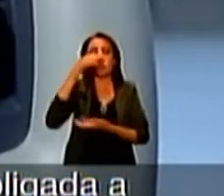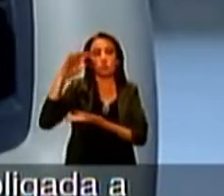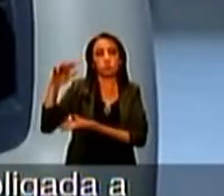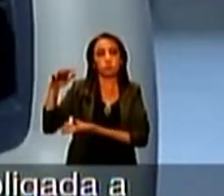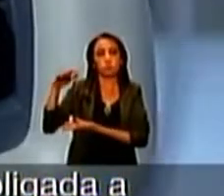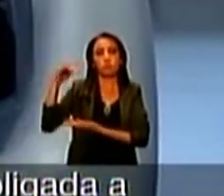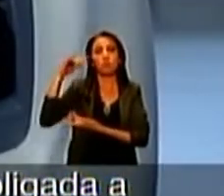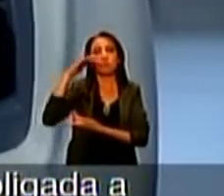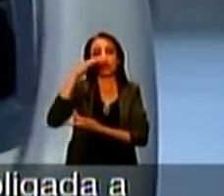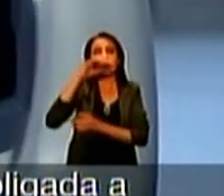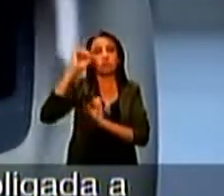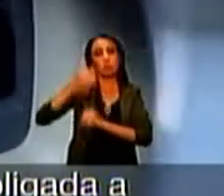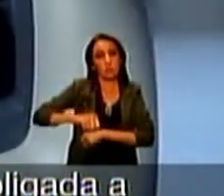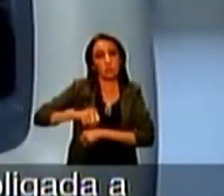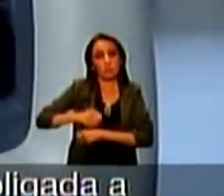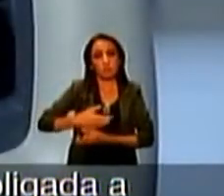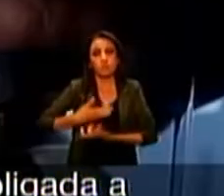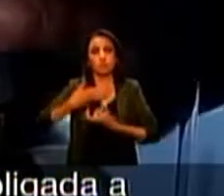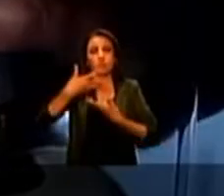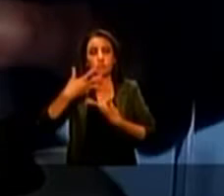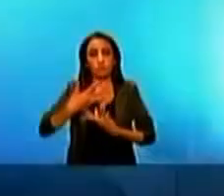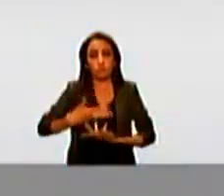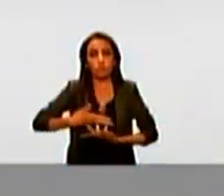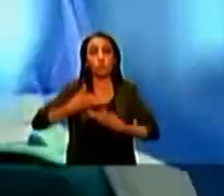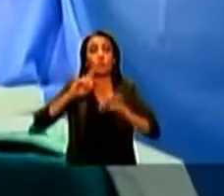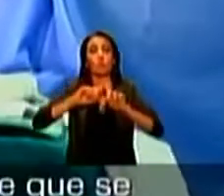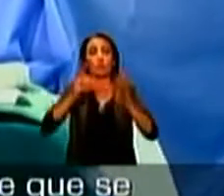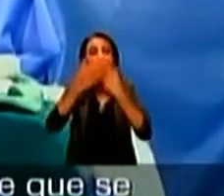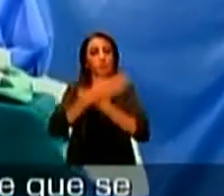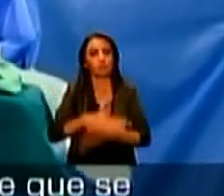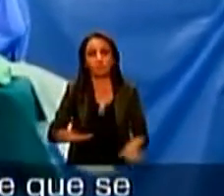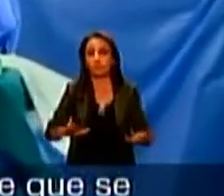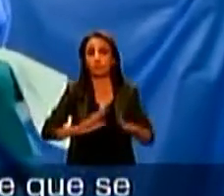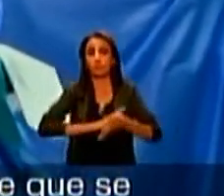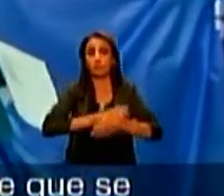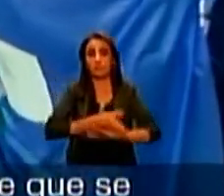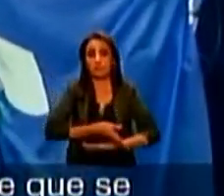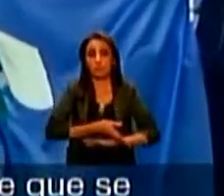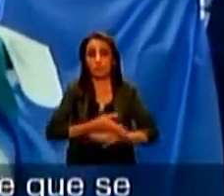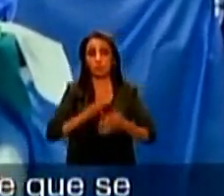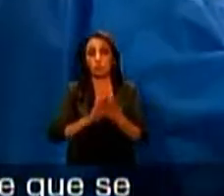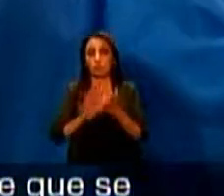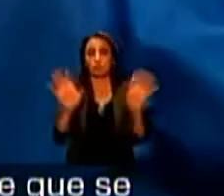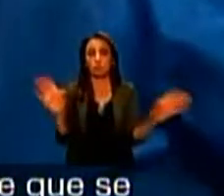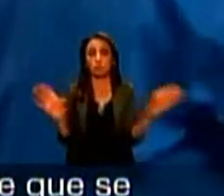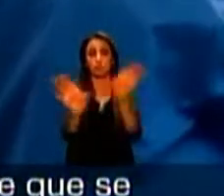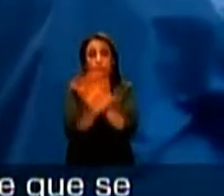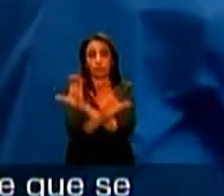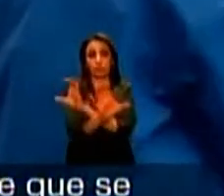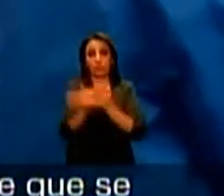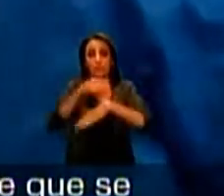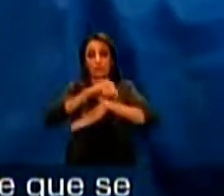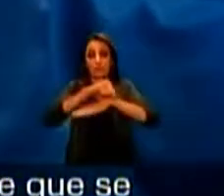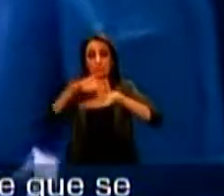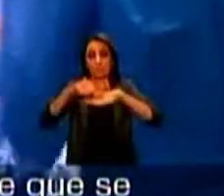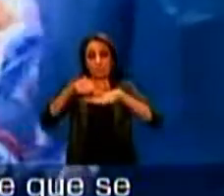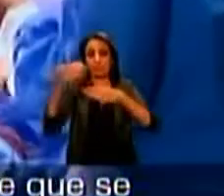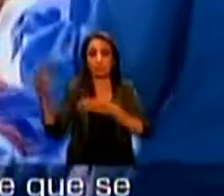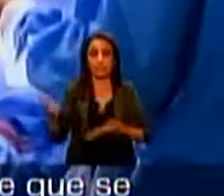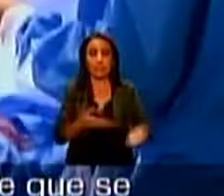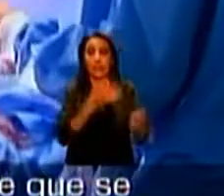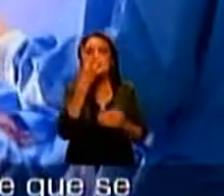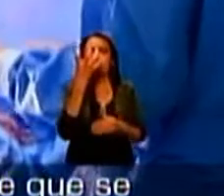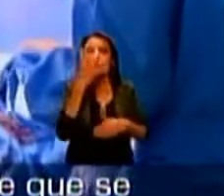obligada a respirar dependiendo de una máquina de oxígeno. Sin embargo, esto terminó. Luego de que se sometió a una cirugía de